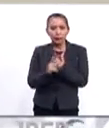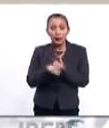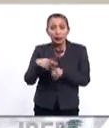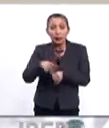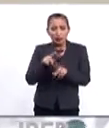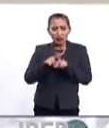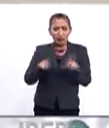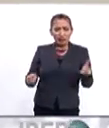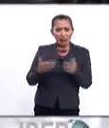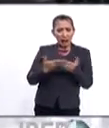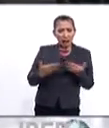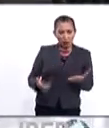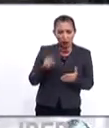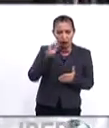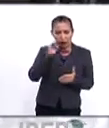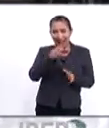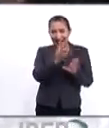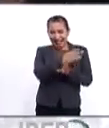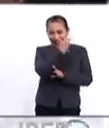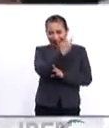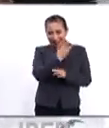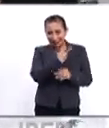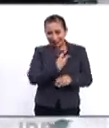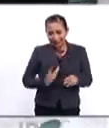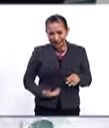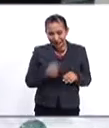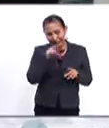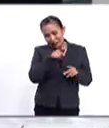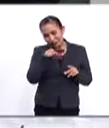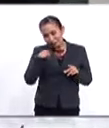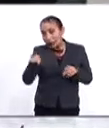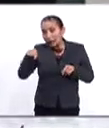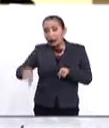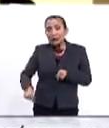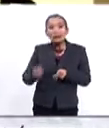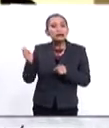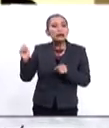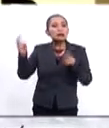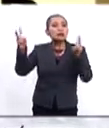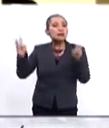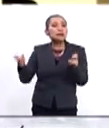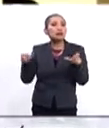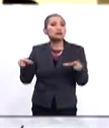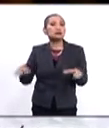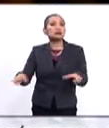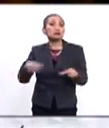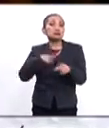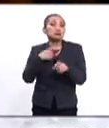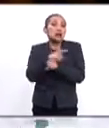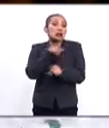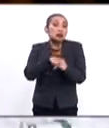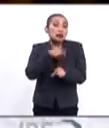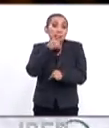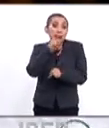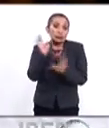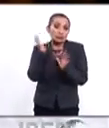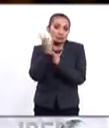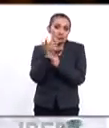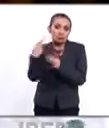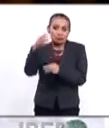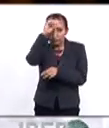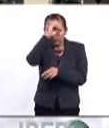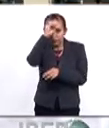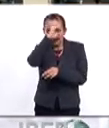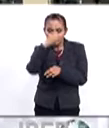embargo, a diferencia de estos anteriores casos, aquí se trata de un tema de seguridad nacional, por lo menos desde la